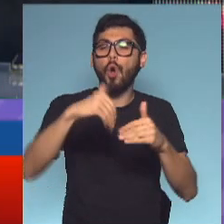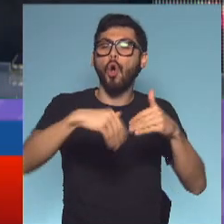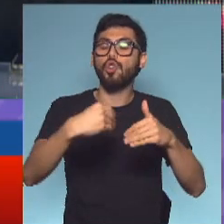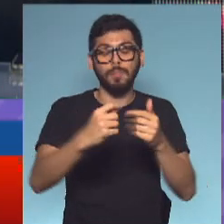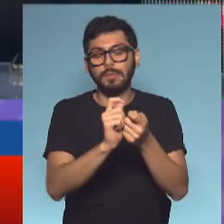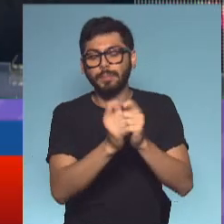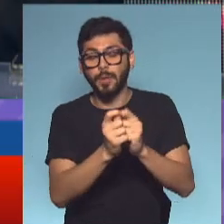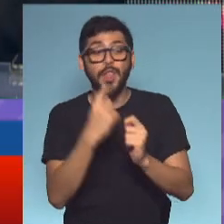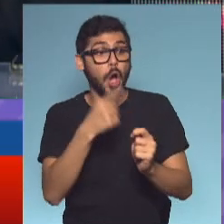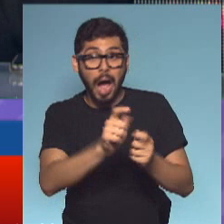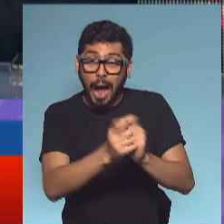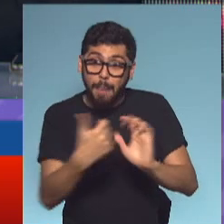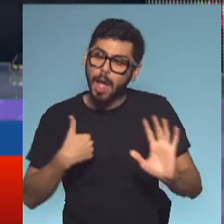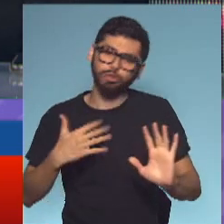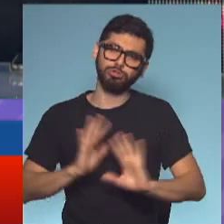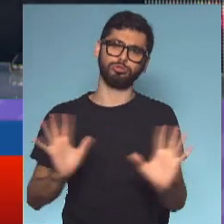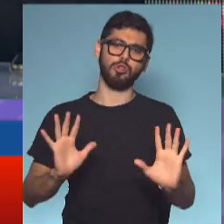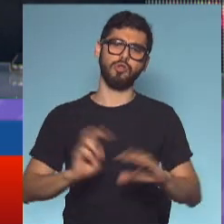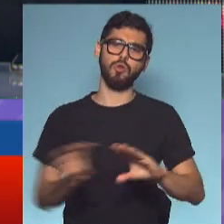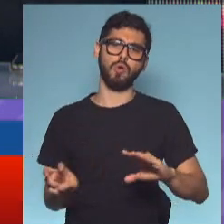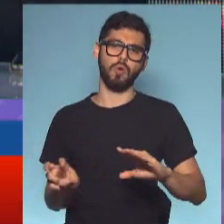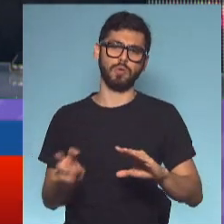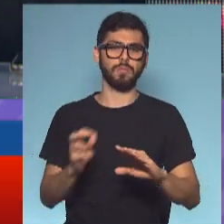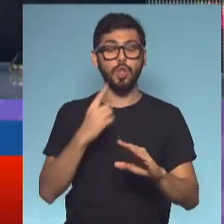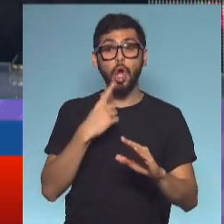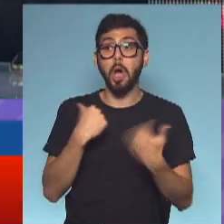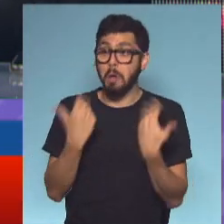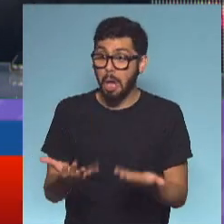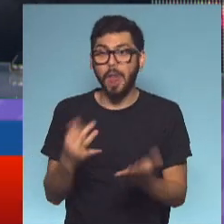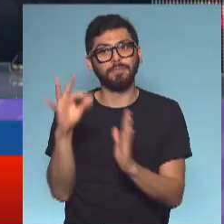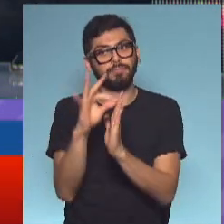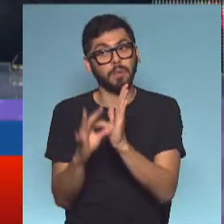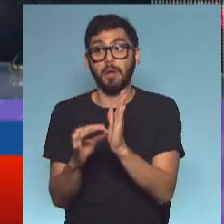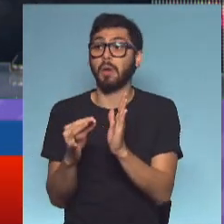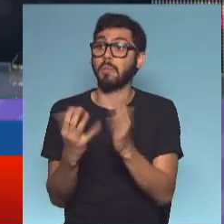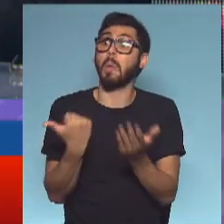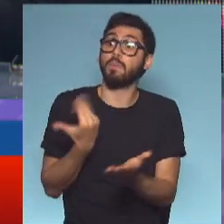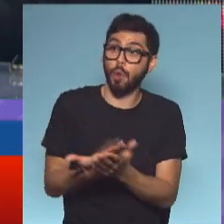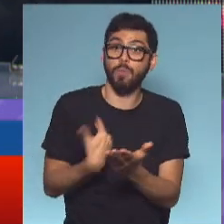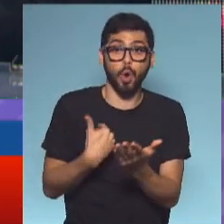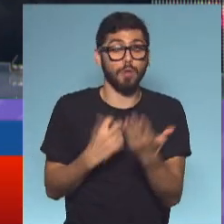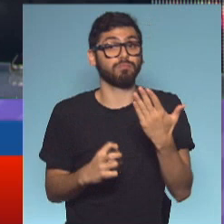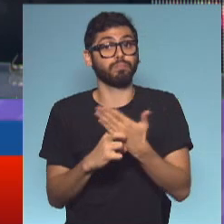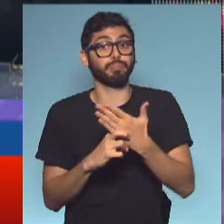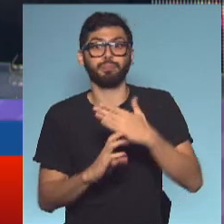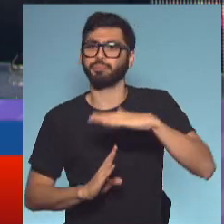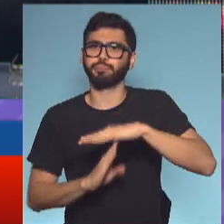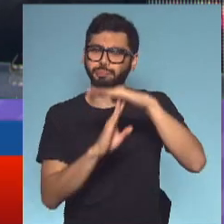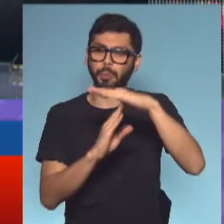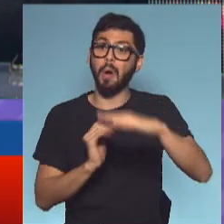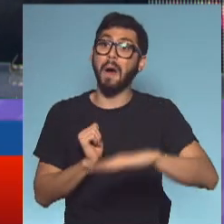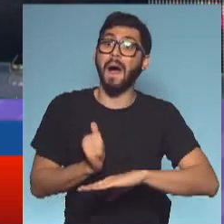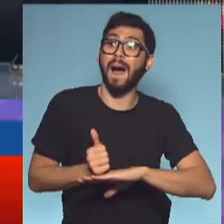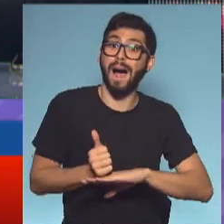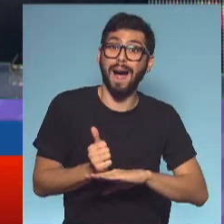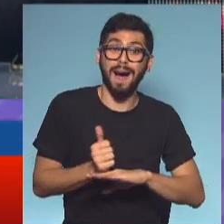cambiar esto, yo doy un paso al costado porque no eran estas las condiciones con las cuales me propusieron ser Procurador General de la Nación. La